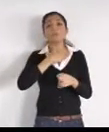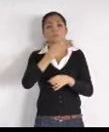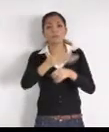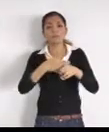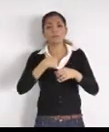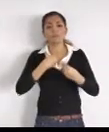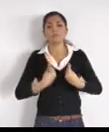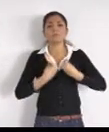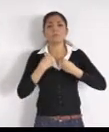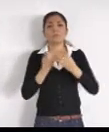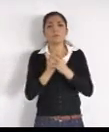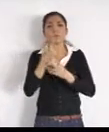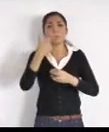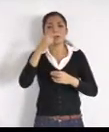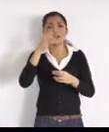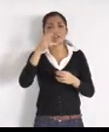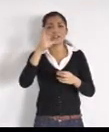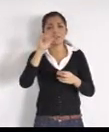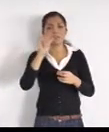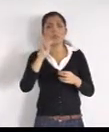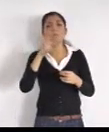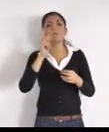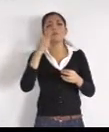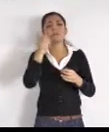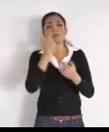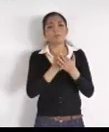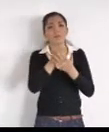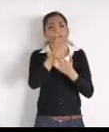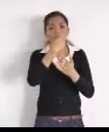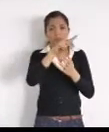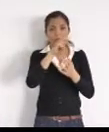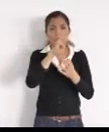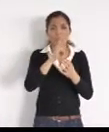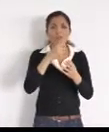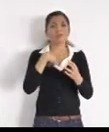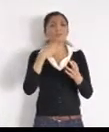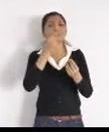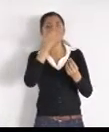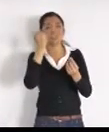ya no sé si hacerlo, o esperarme, que debo hacer, bueno, se,